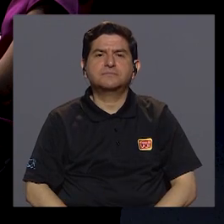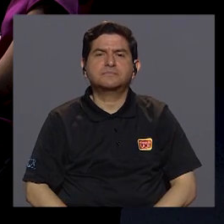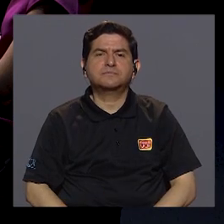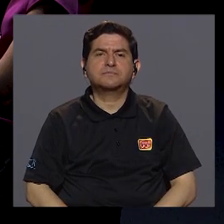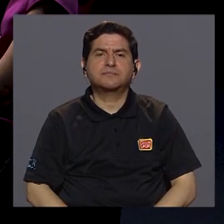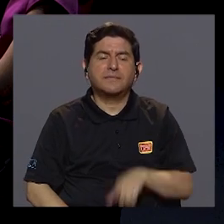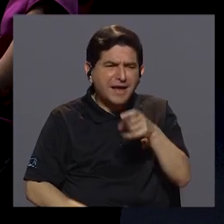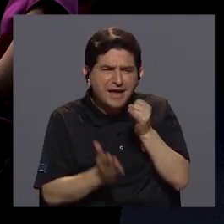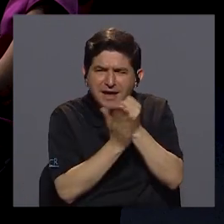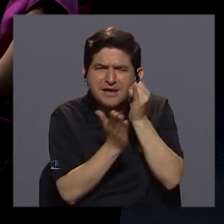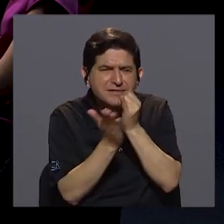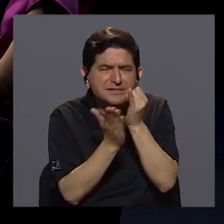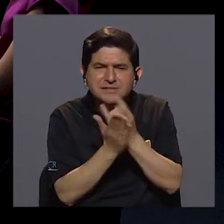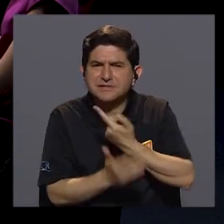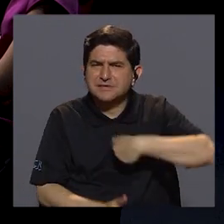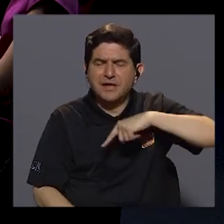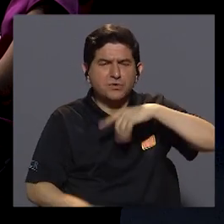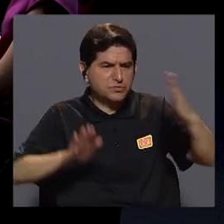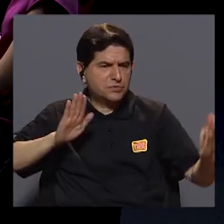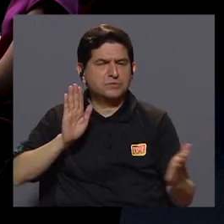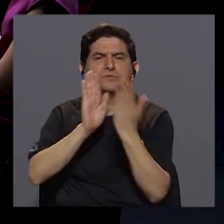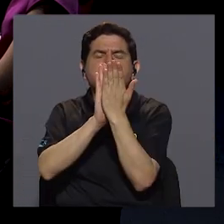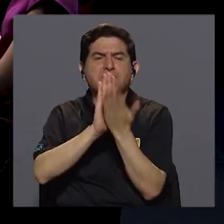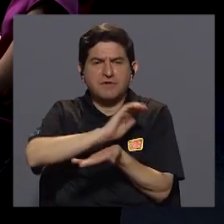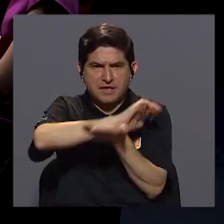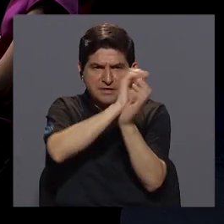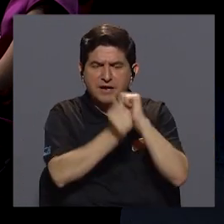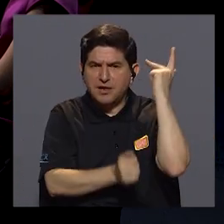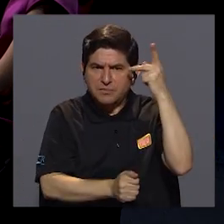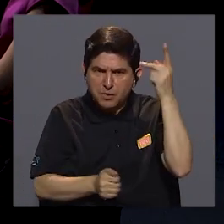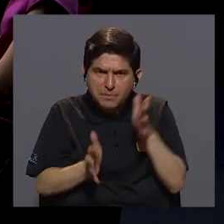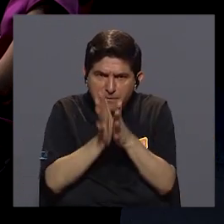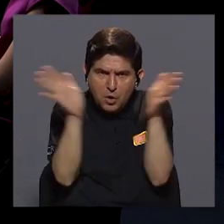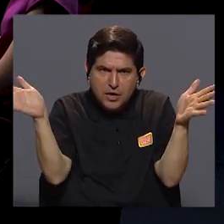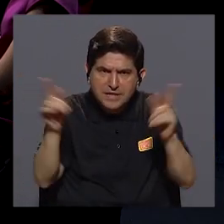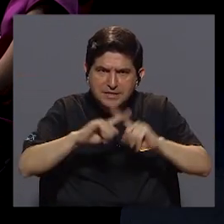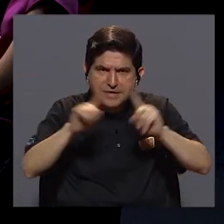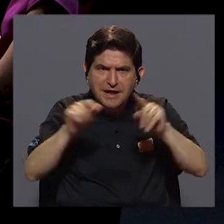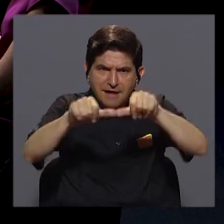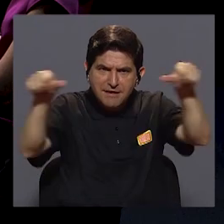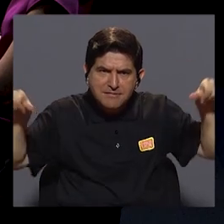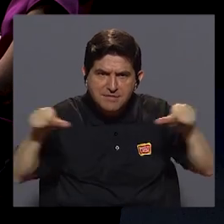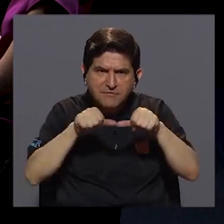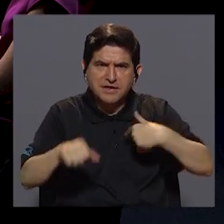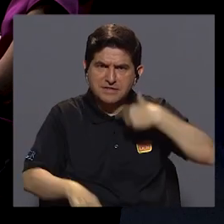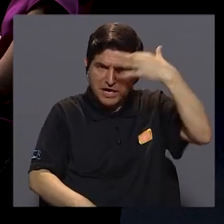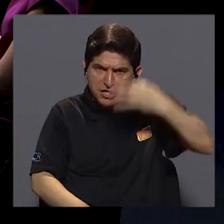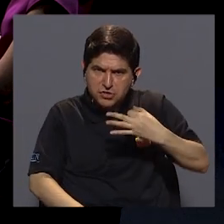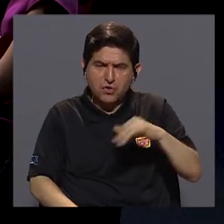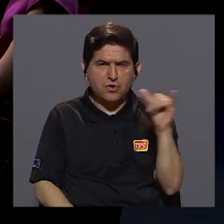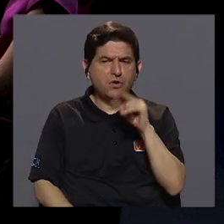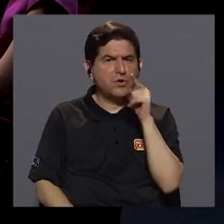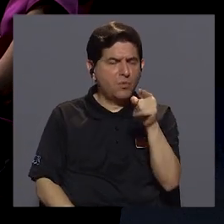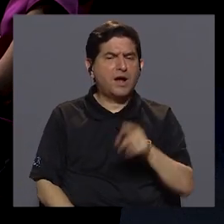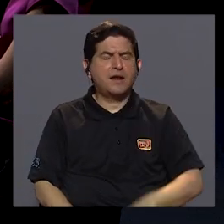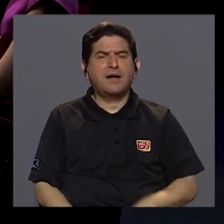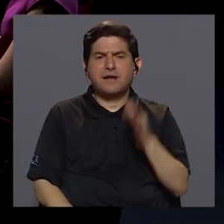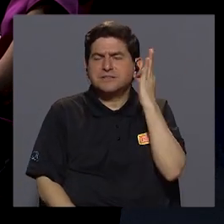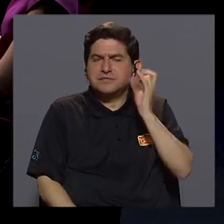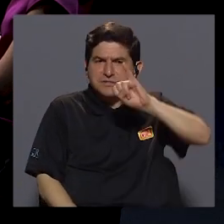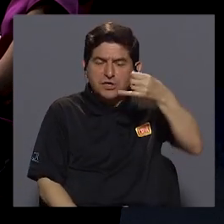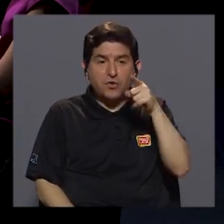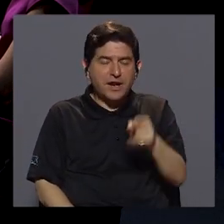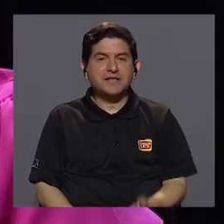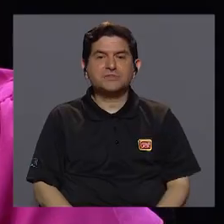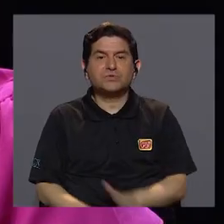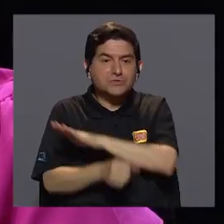Esta investigación nos pone de frente el cambio de la política pública en muchos sentidos y yo creo que coincido con doña Julissa cuando ella dice esto